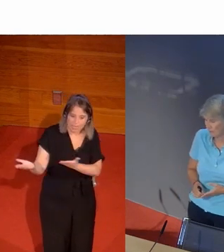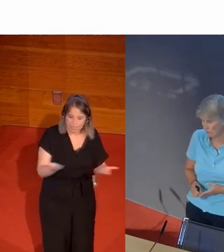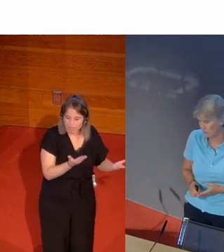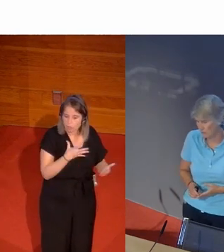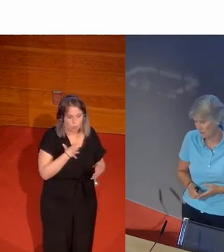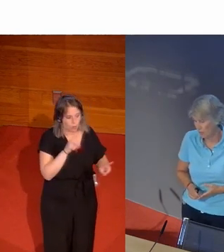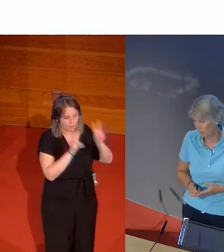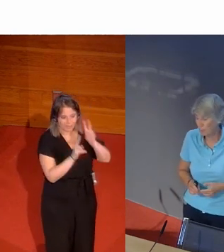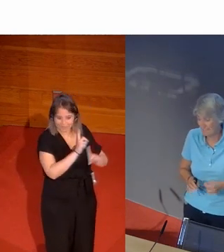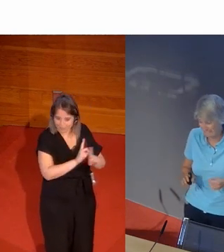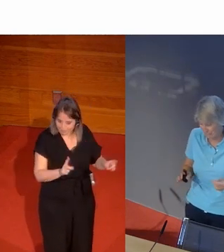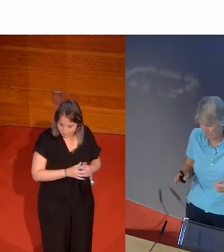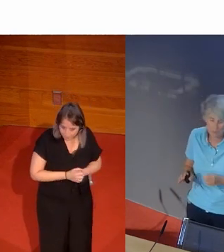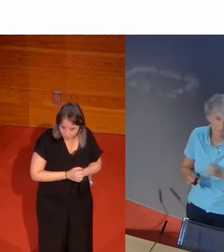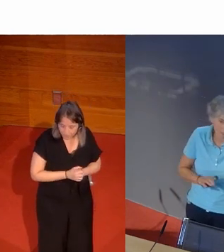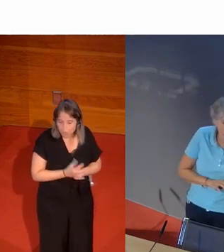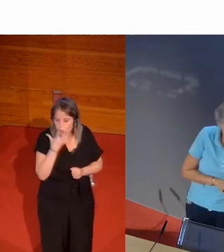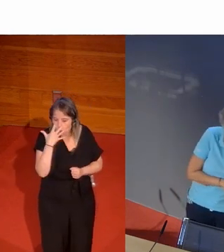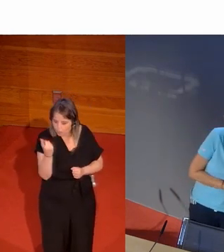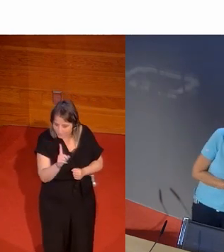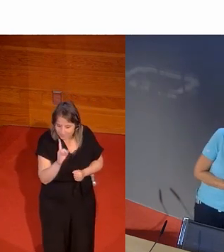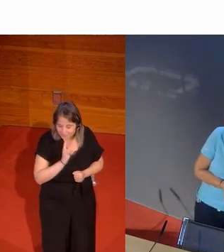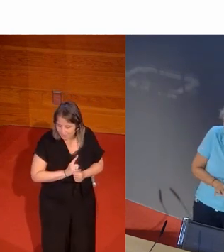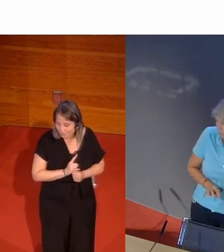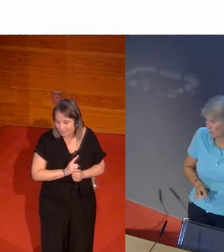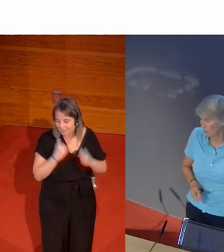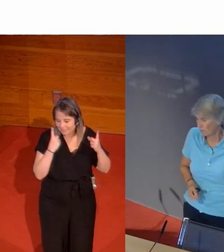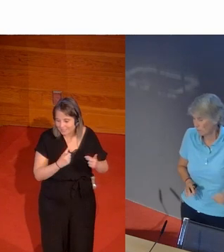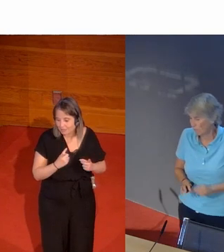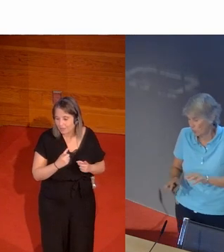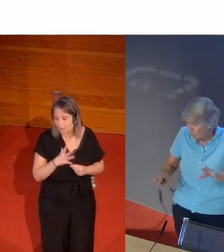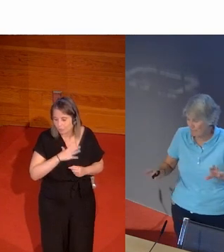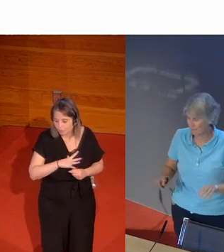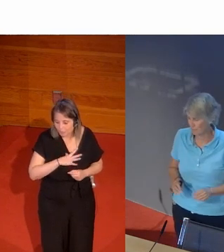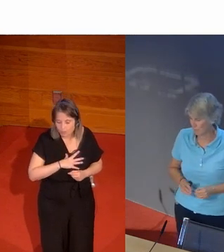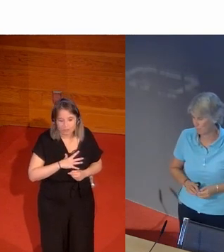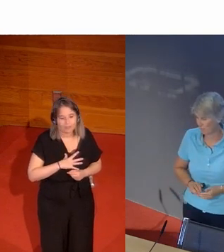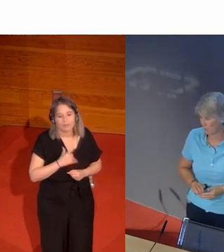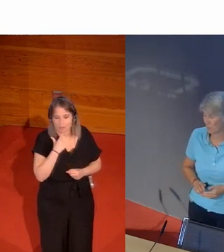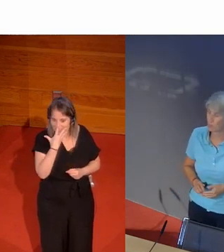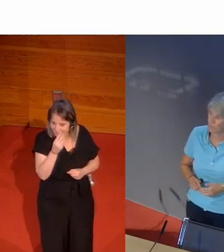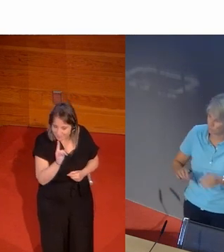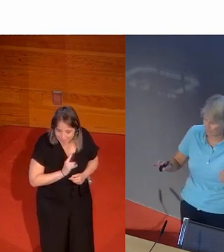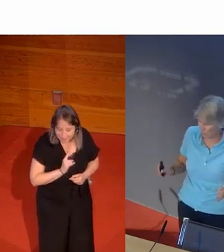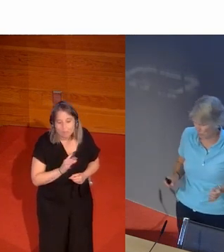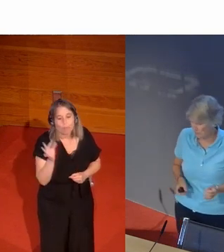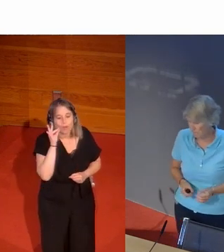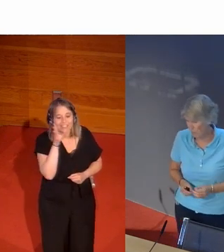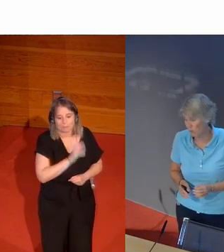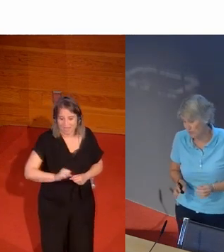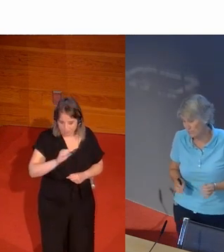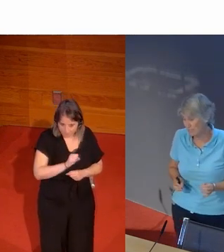espectadoras. No me malinterpreten y trata aquí trata de alegrar un poco. No me malinterpreten por favor las mujeres son